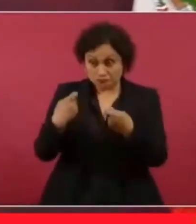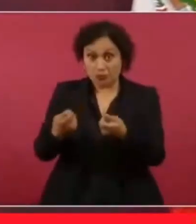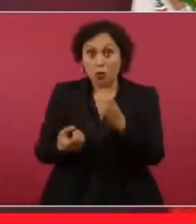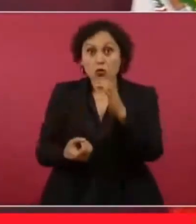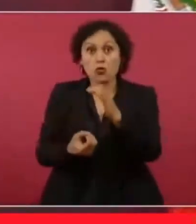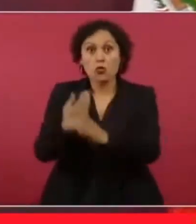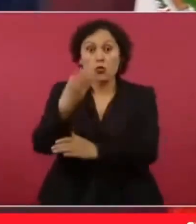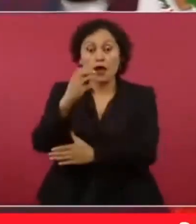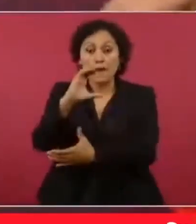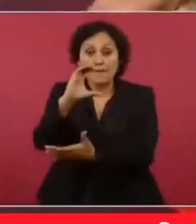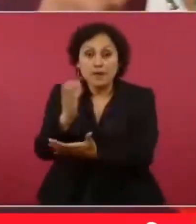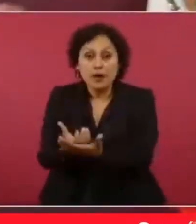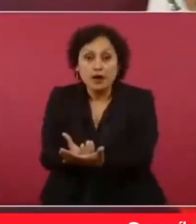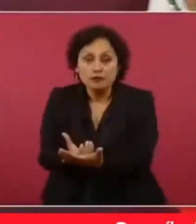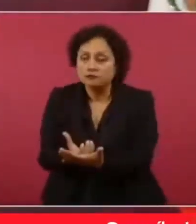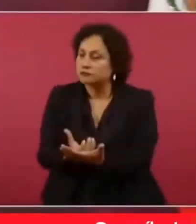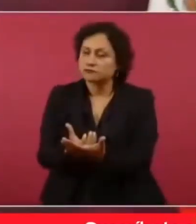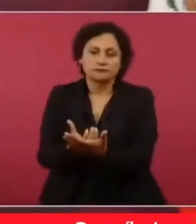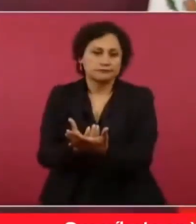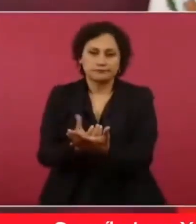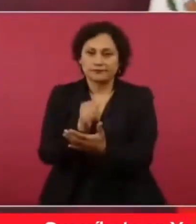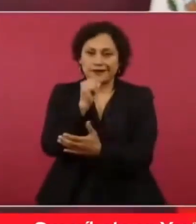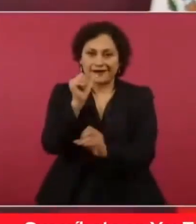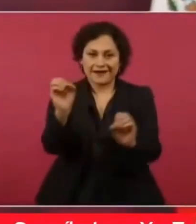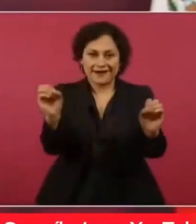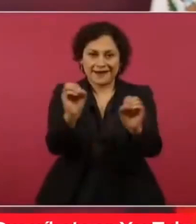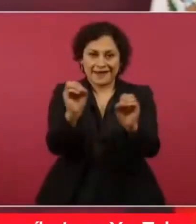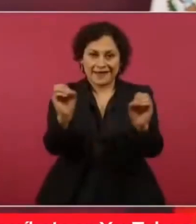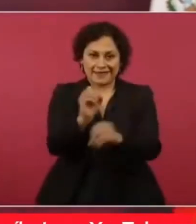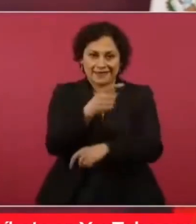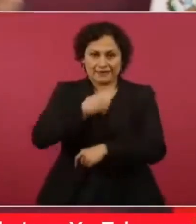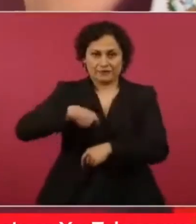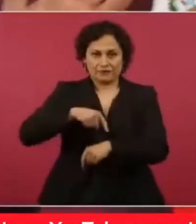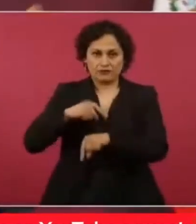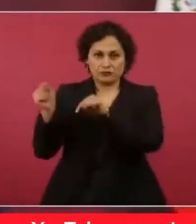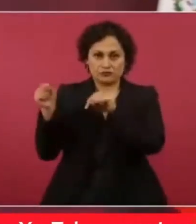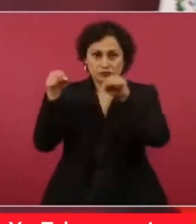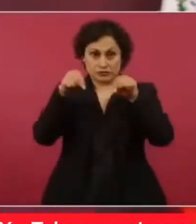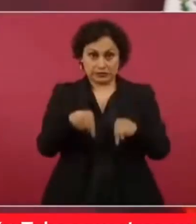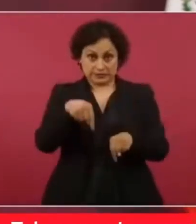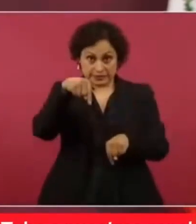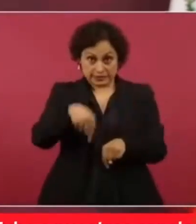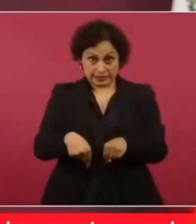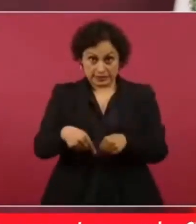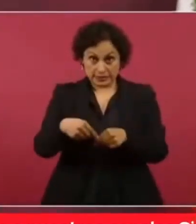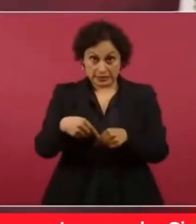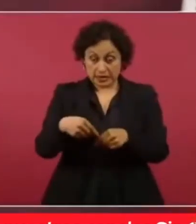Y no hemos entregado ninguna nueva concesión,